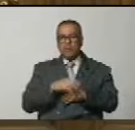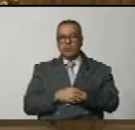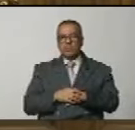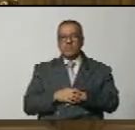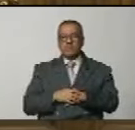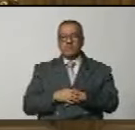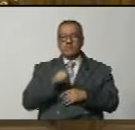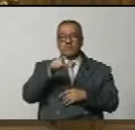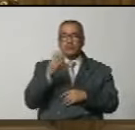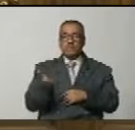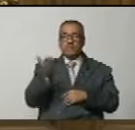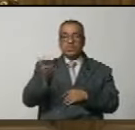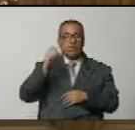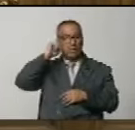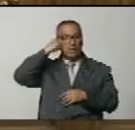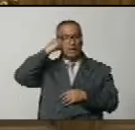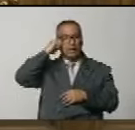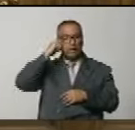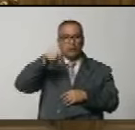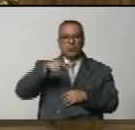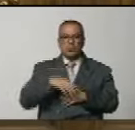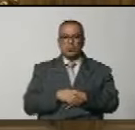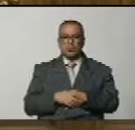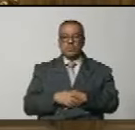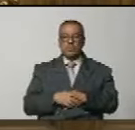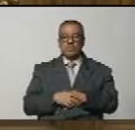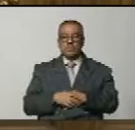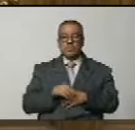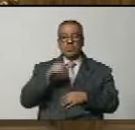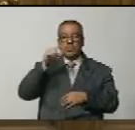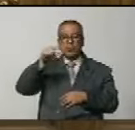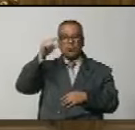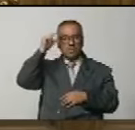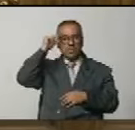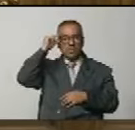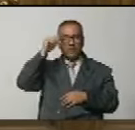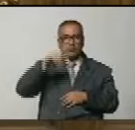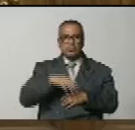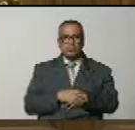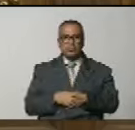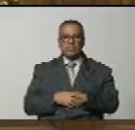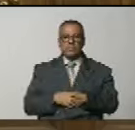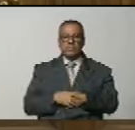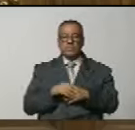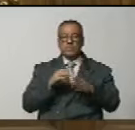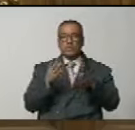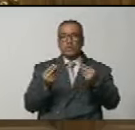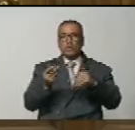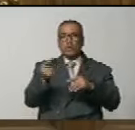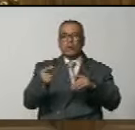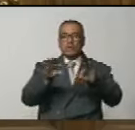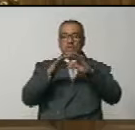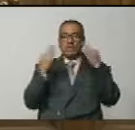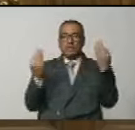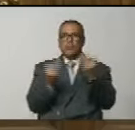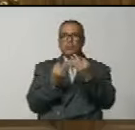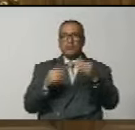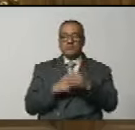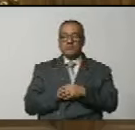Es importante recordar que este día la importancia de la familia,